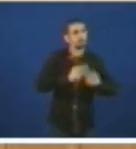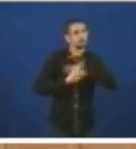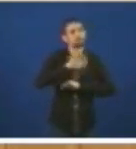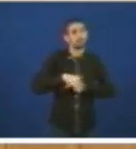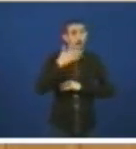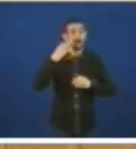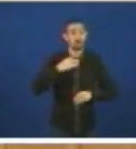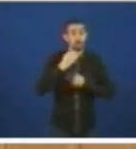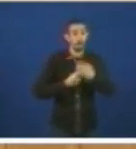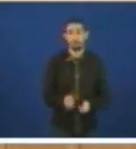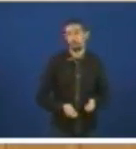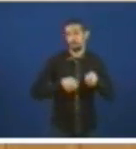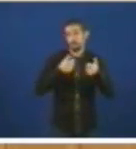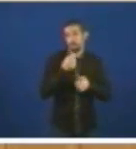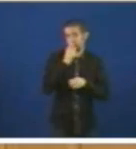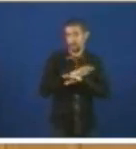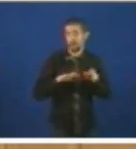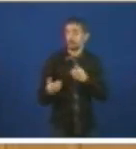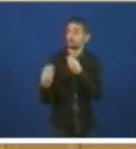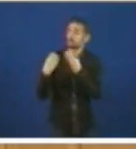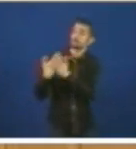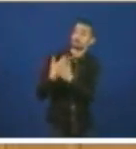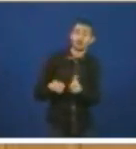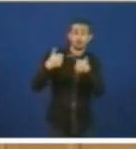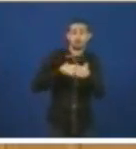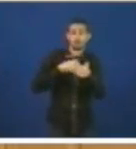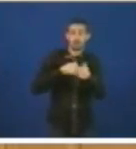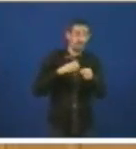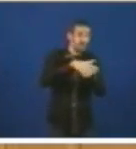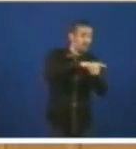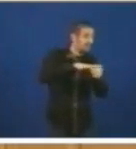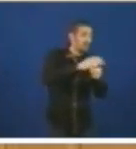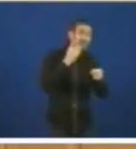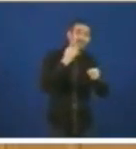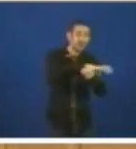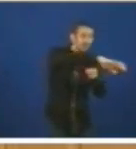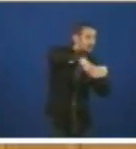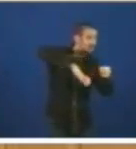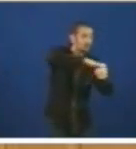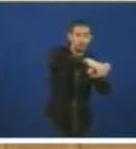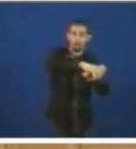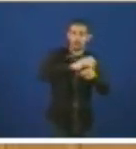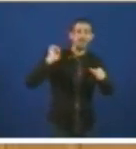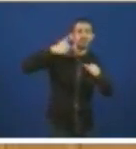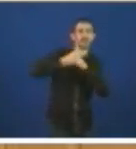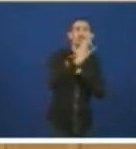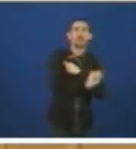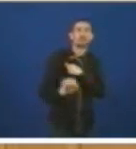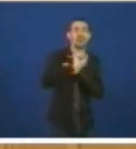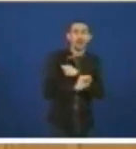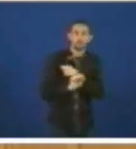e xa non sabe un que máis contar dunha comarca que leva 20 anos con penalización política hoxe non vou guardar silencio